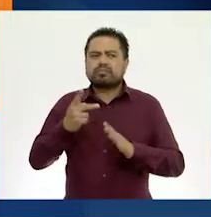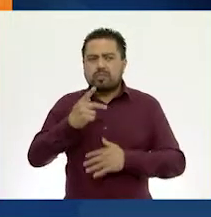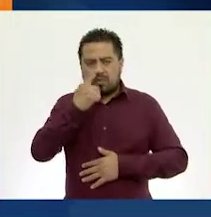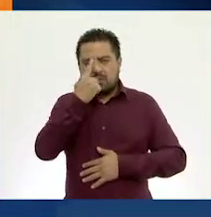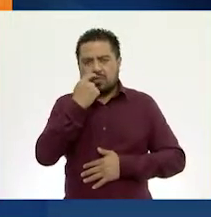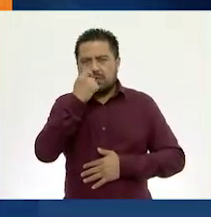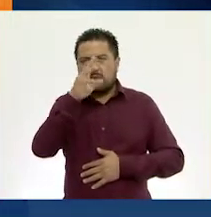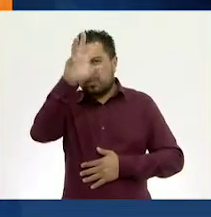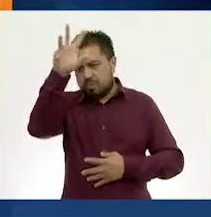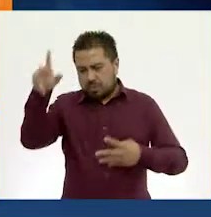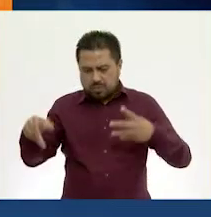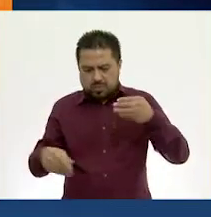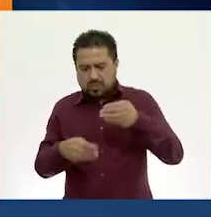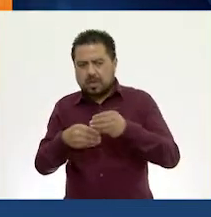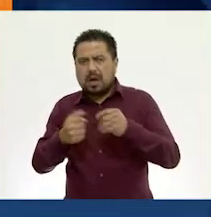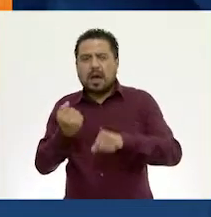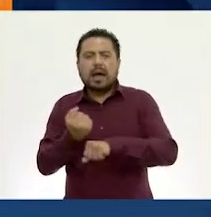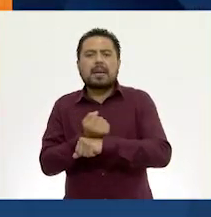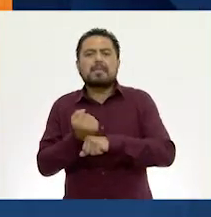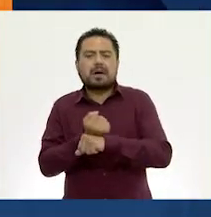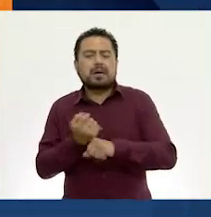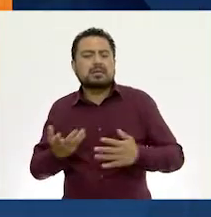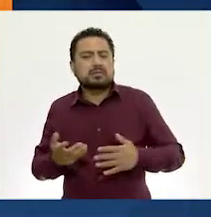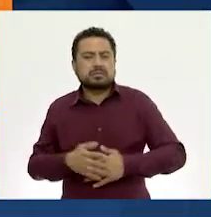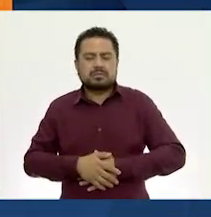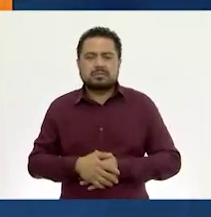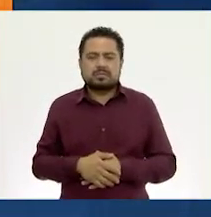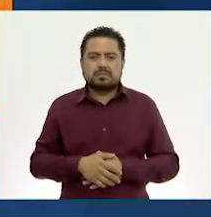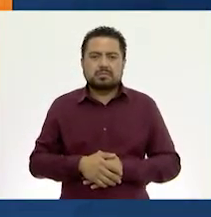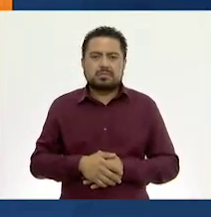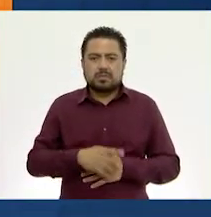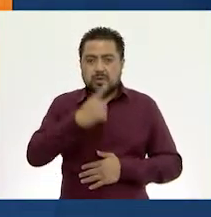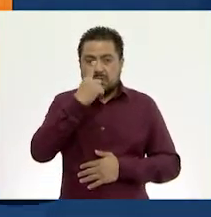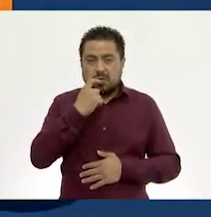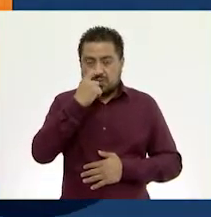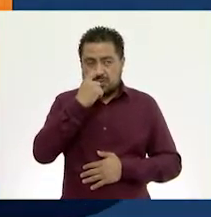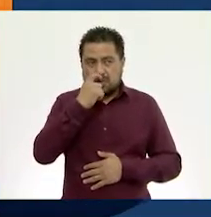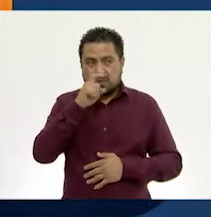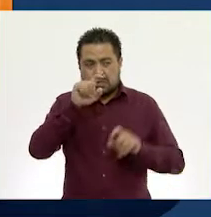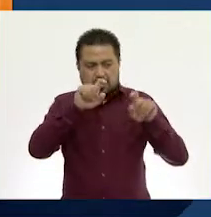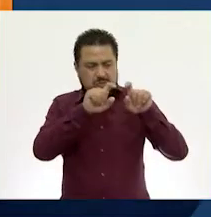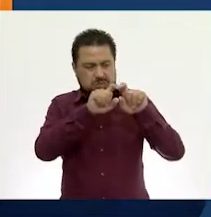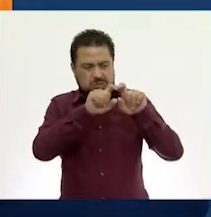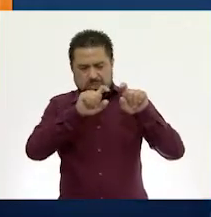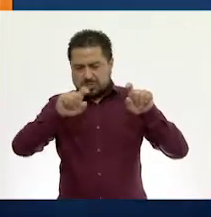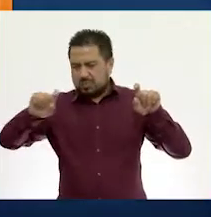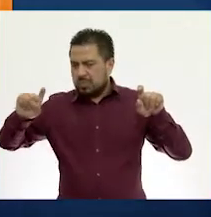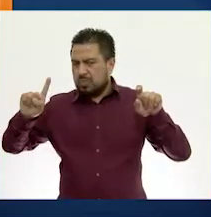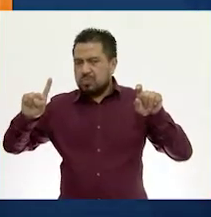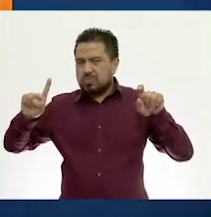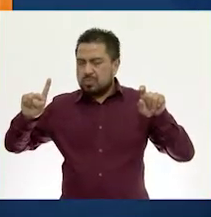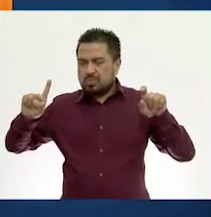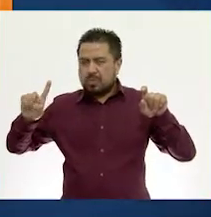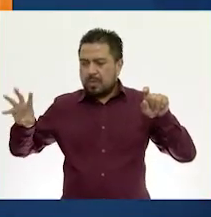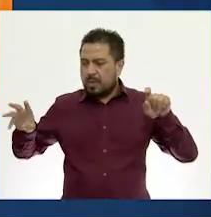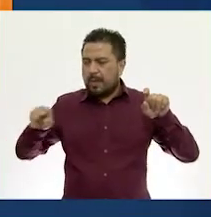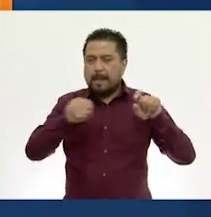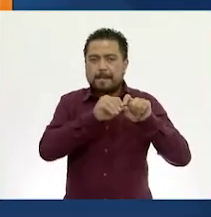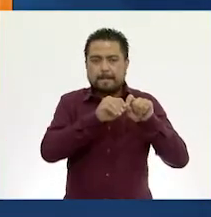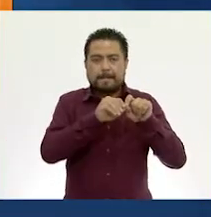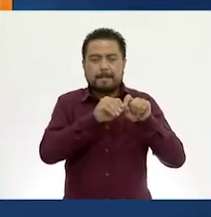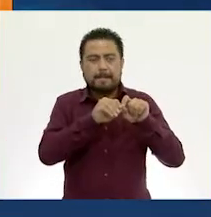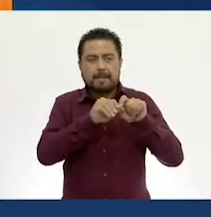roja cabe en toda la parte amarilla? La parte roja, que es un renglón completo del total,